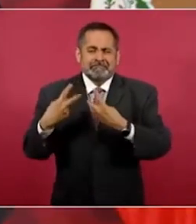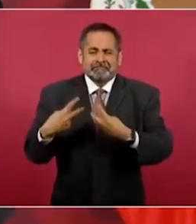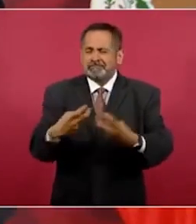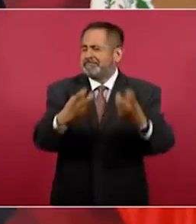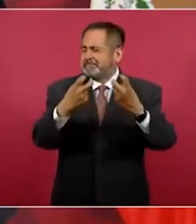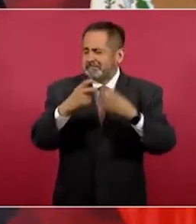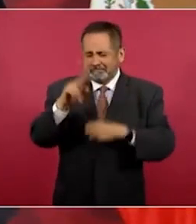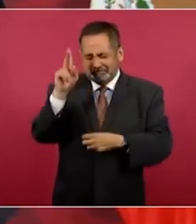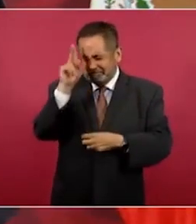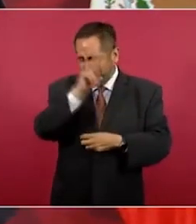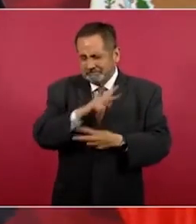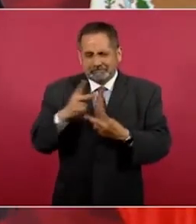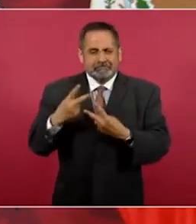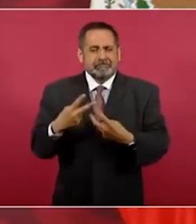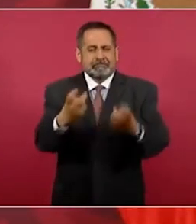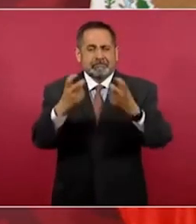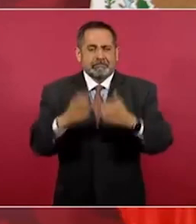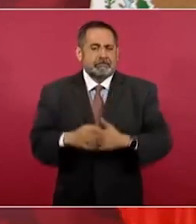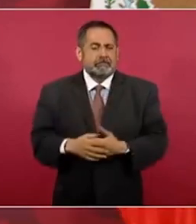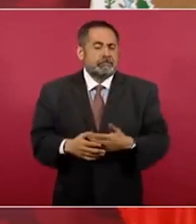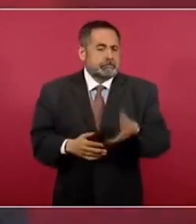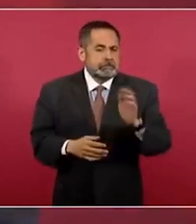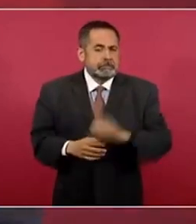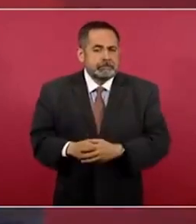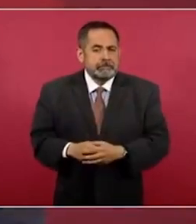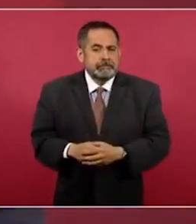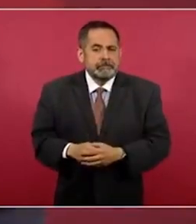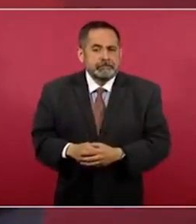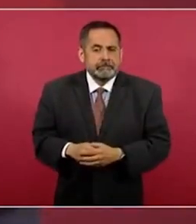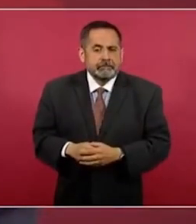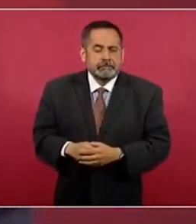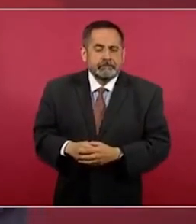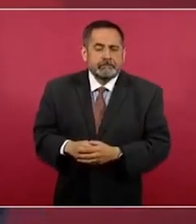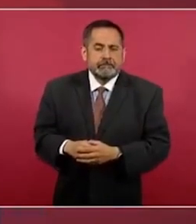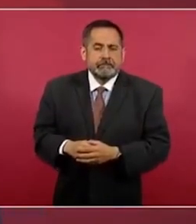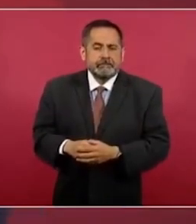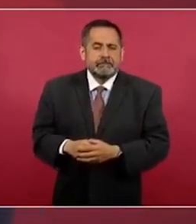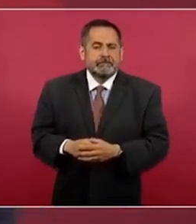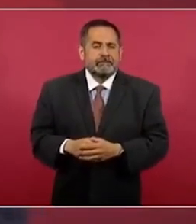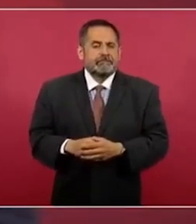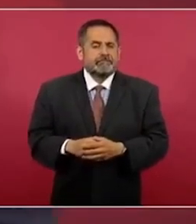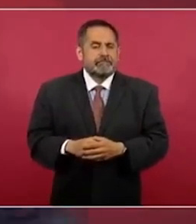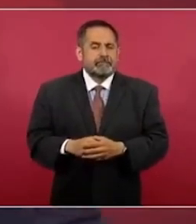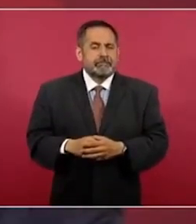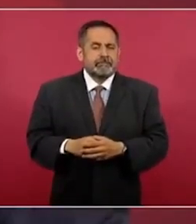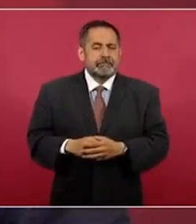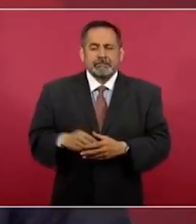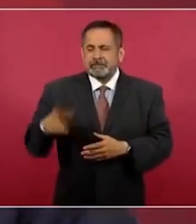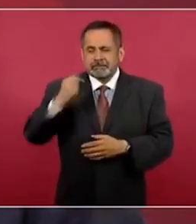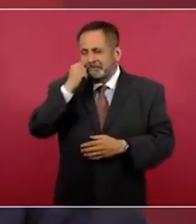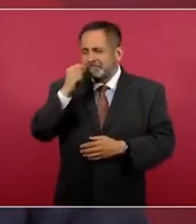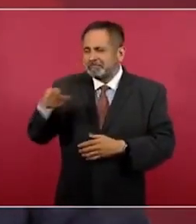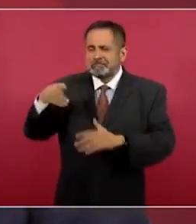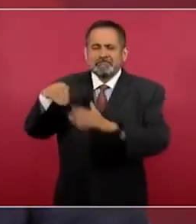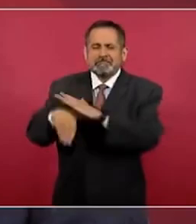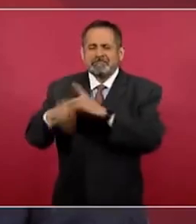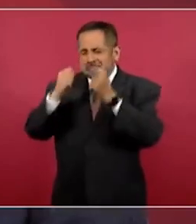lo demás no les importaba.